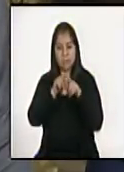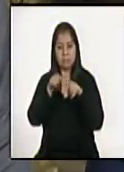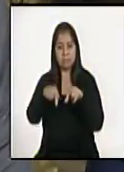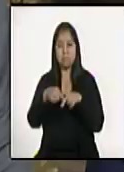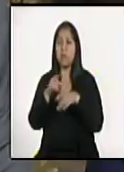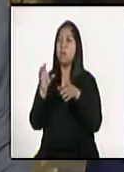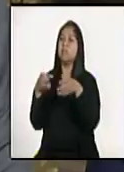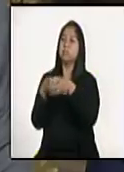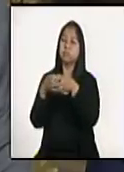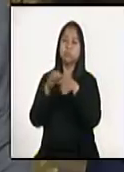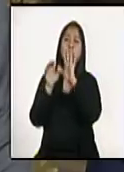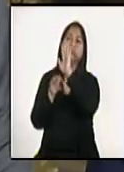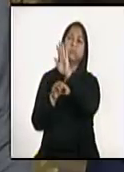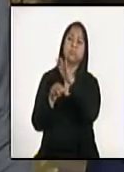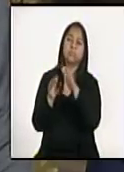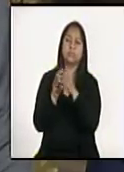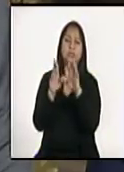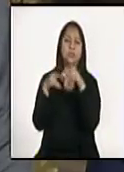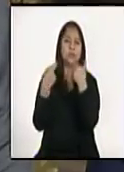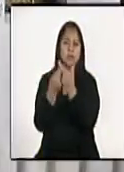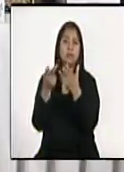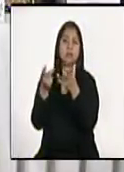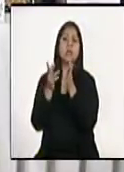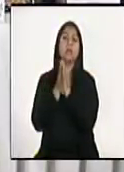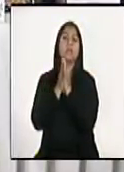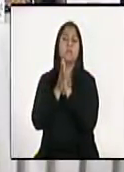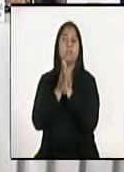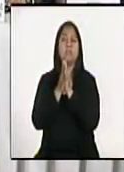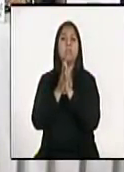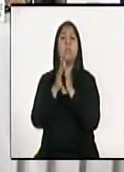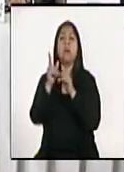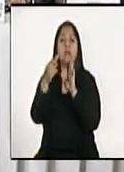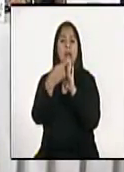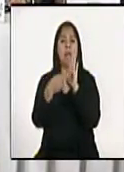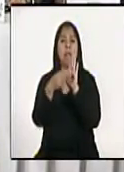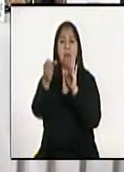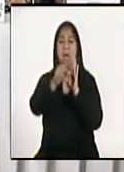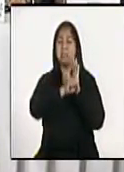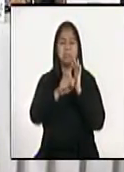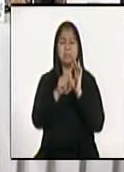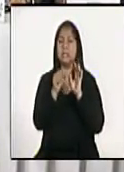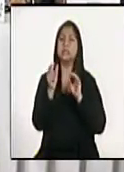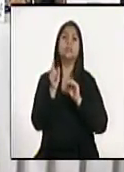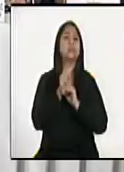flexibilización del reglamento de riesgo de crédito,